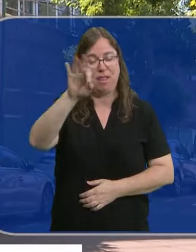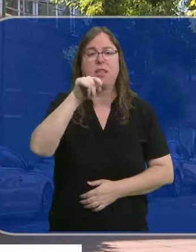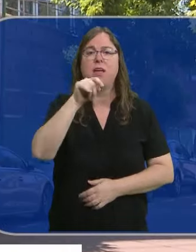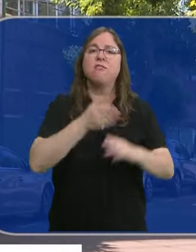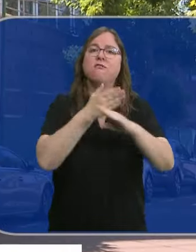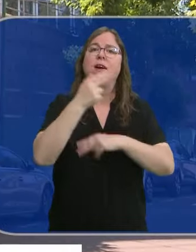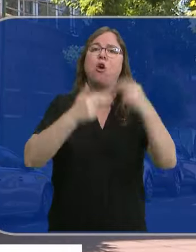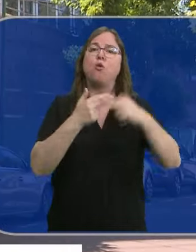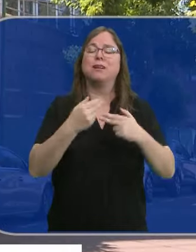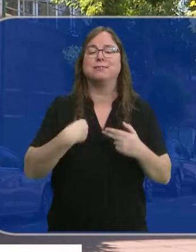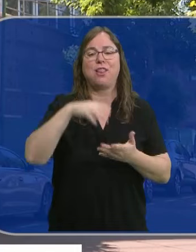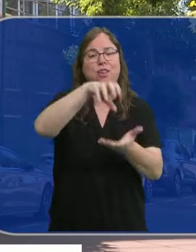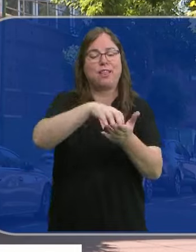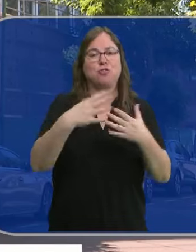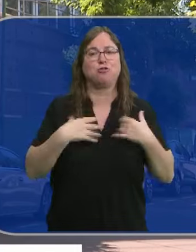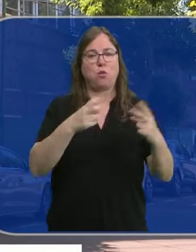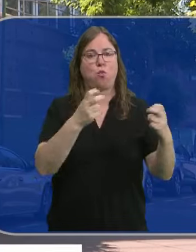las obras del nuevo centro de salud.